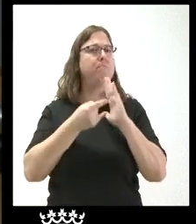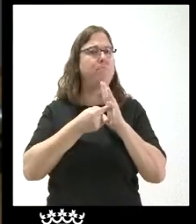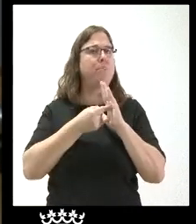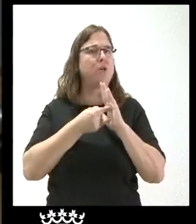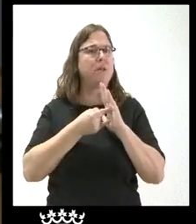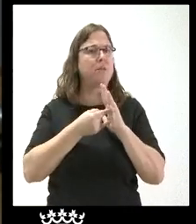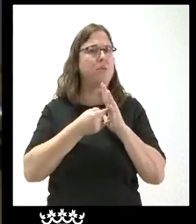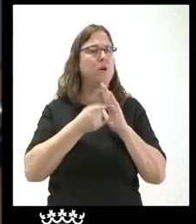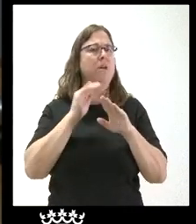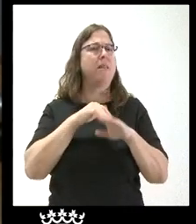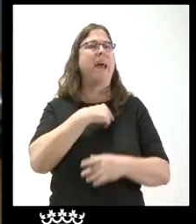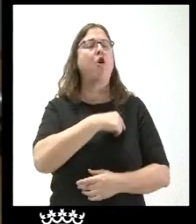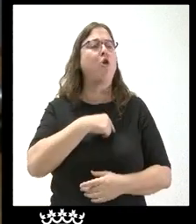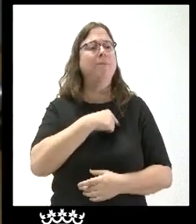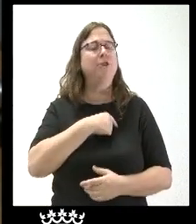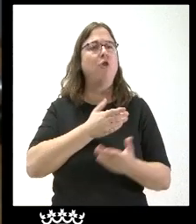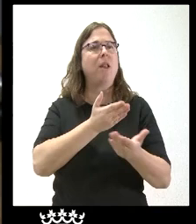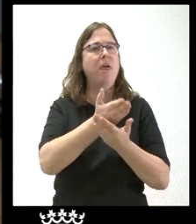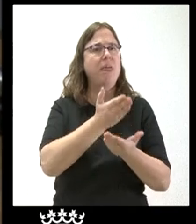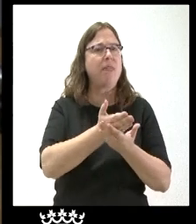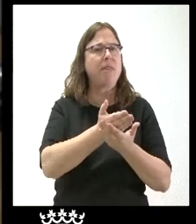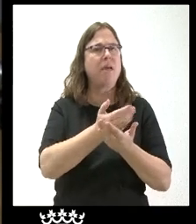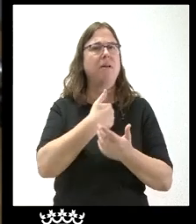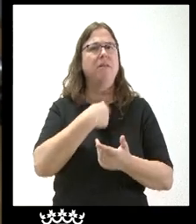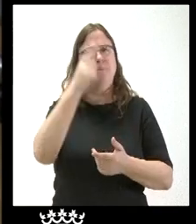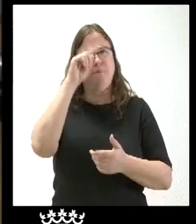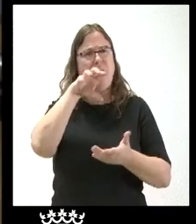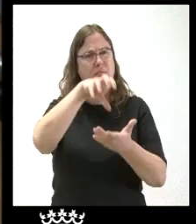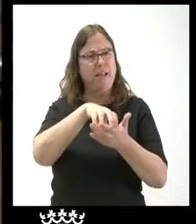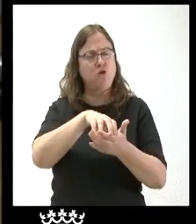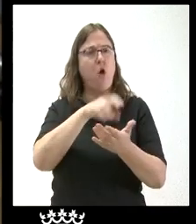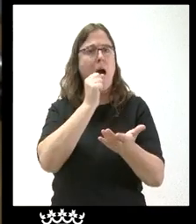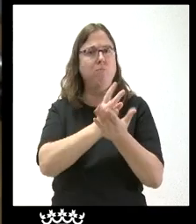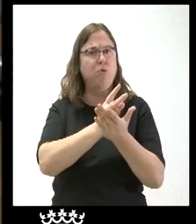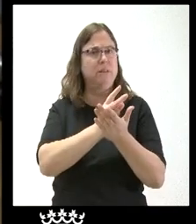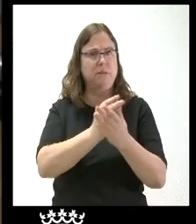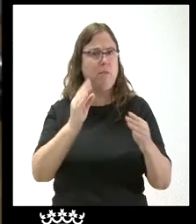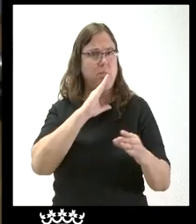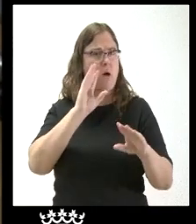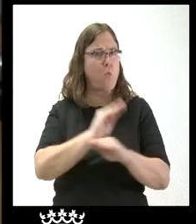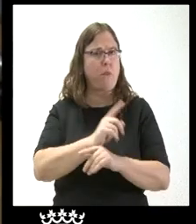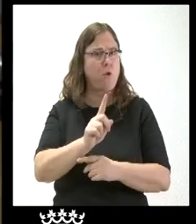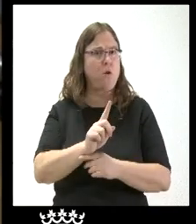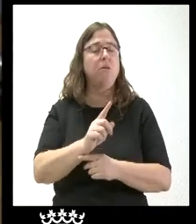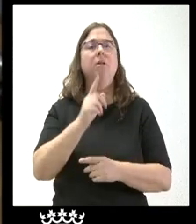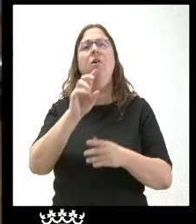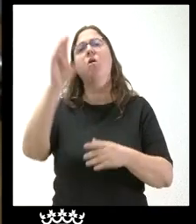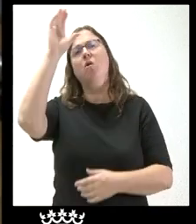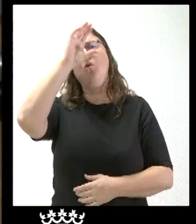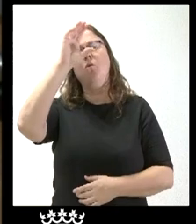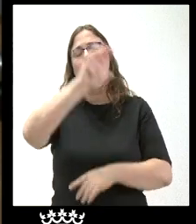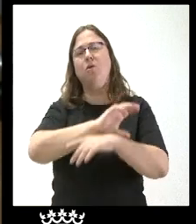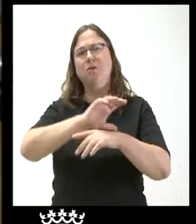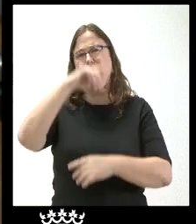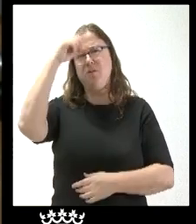a endurecer la concesión de licencias algo que posiblemente el subsector de apuestas no estará de acuerdo y luego el consejero de Cultura dijo el martes en el